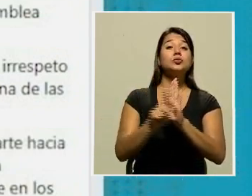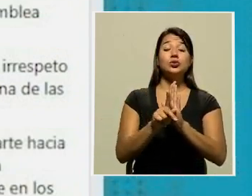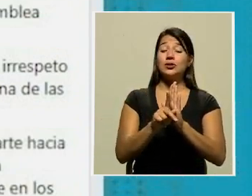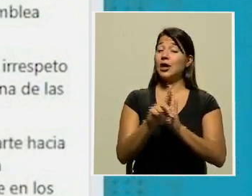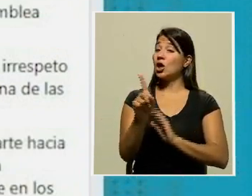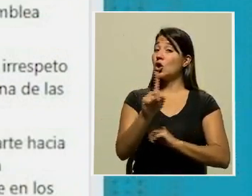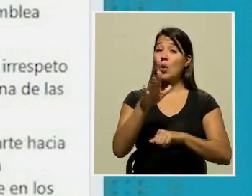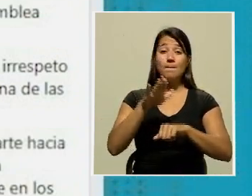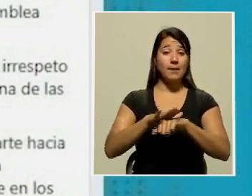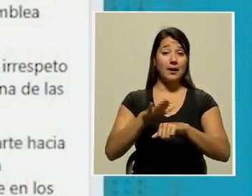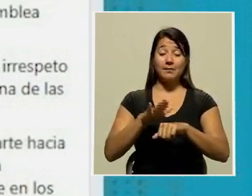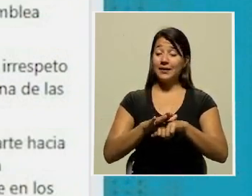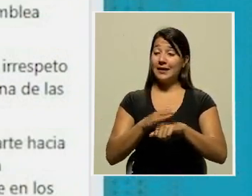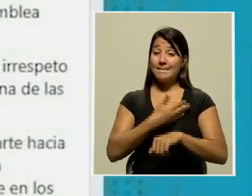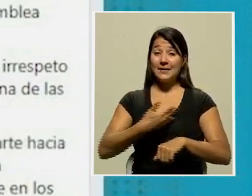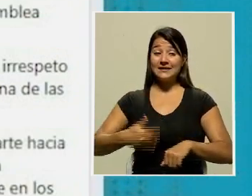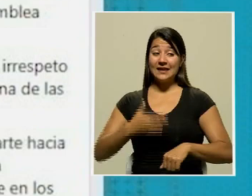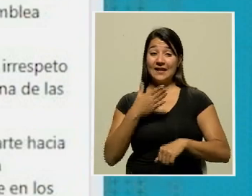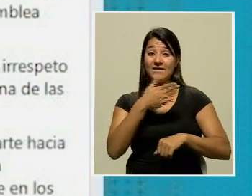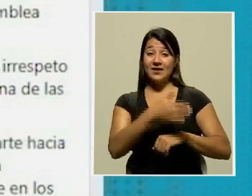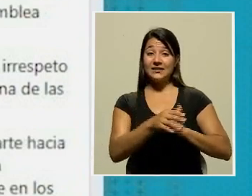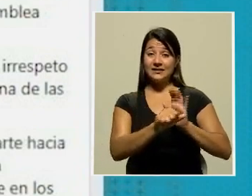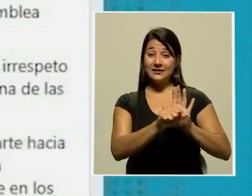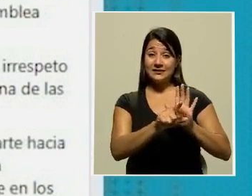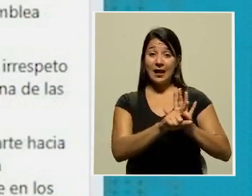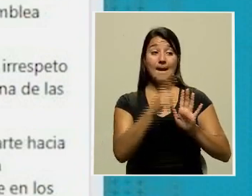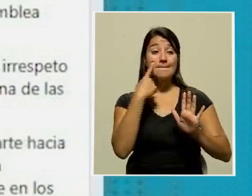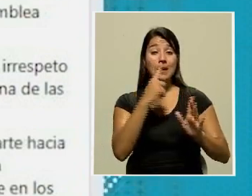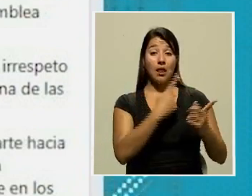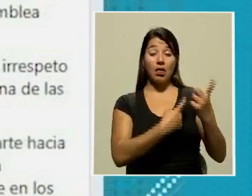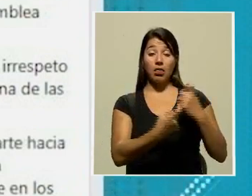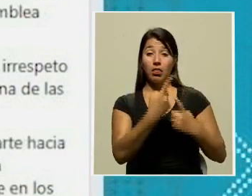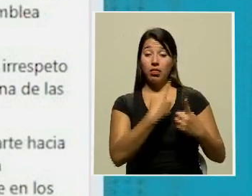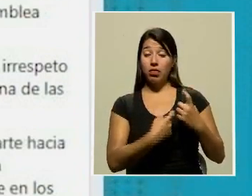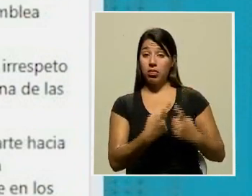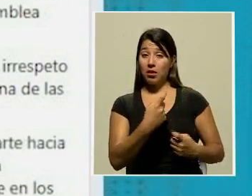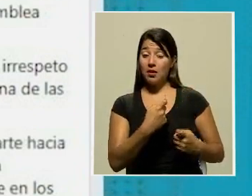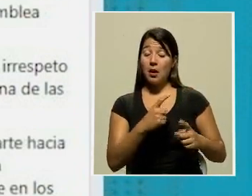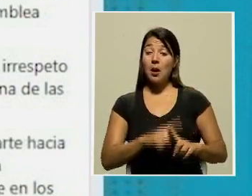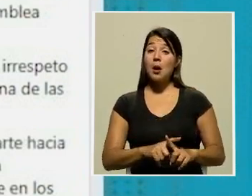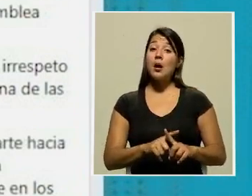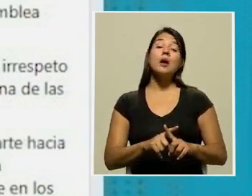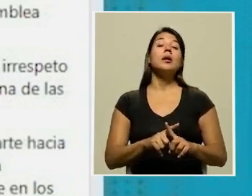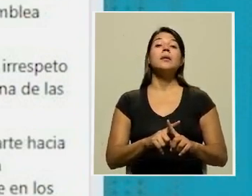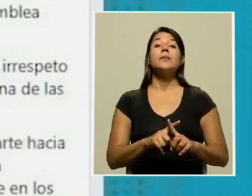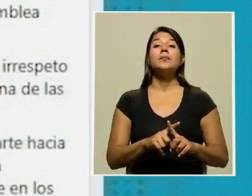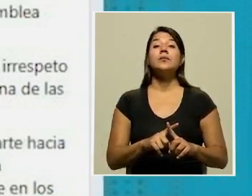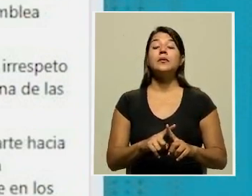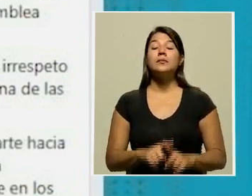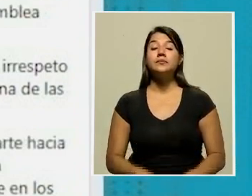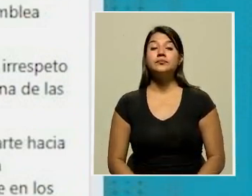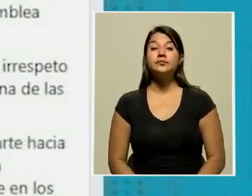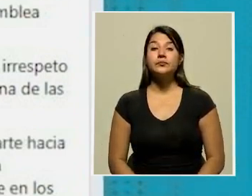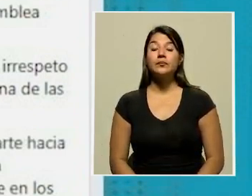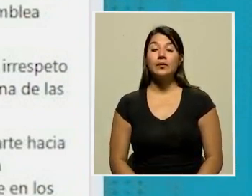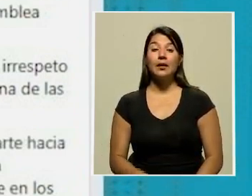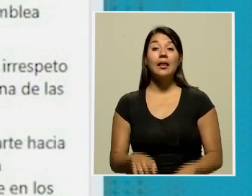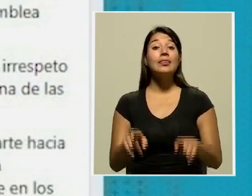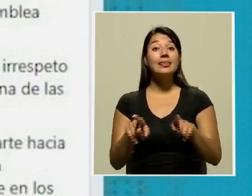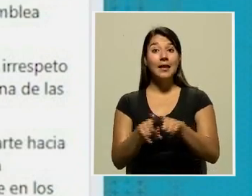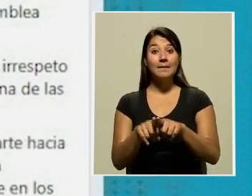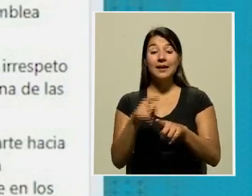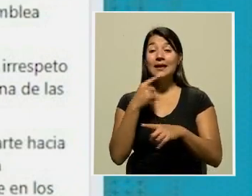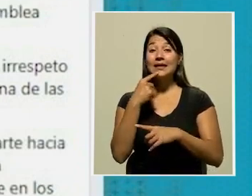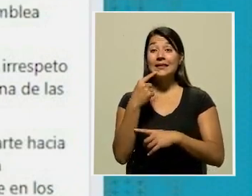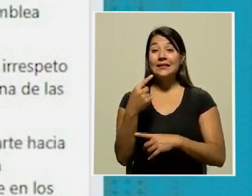la interpelación legislativa hacia la figura del presidente de la República, aunque sea de forma velada. Así también lo